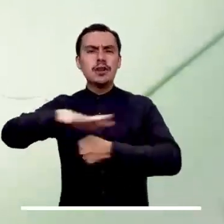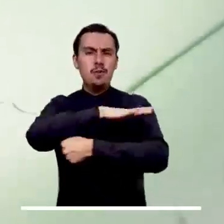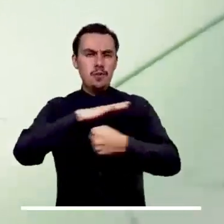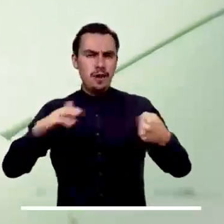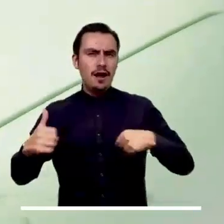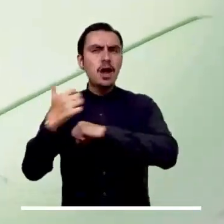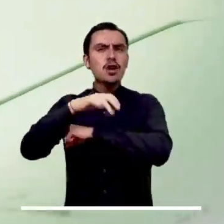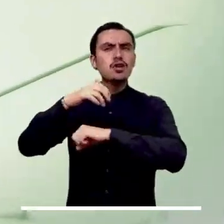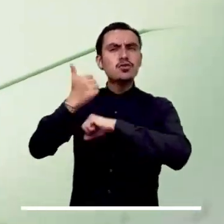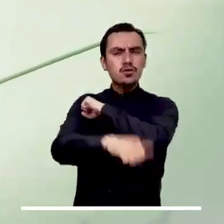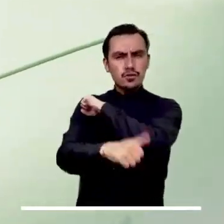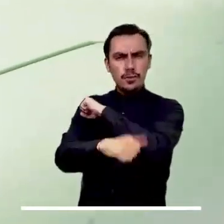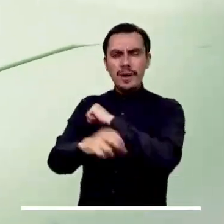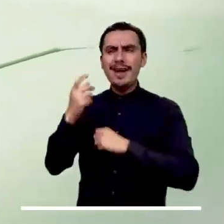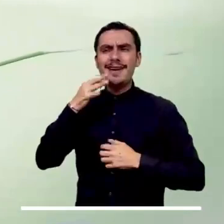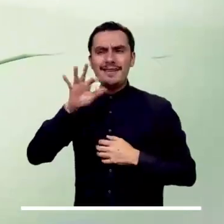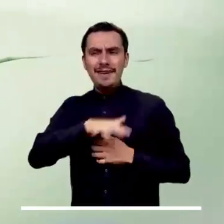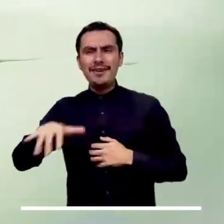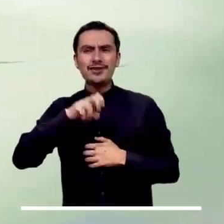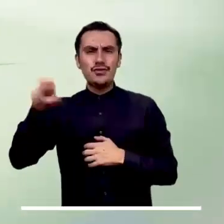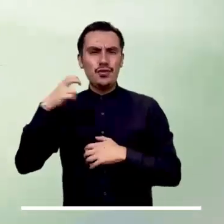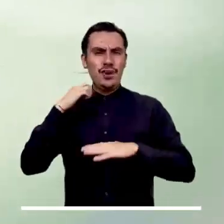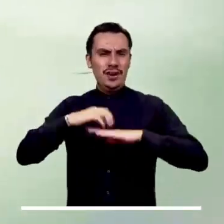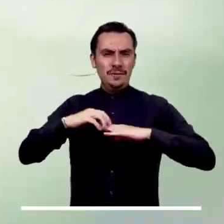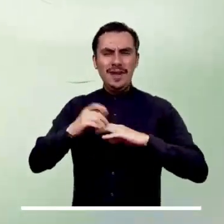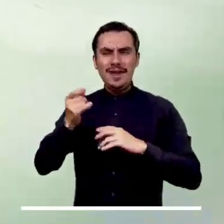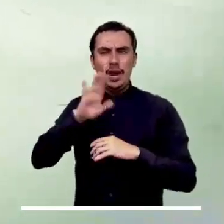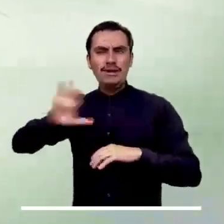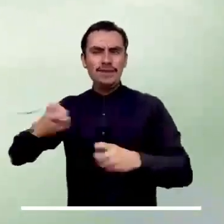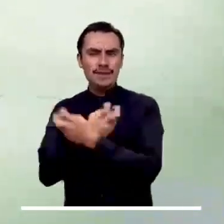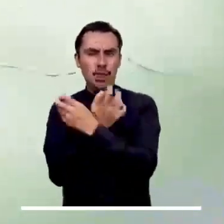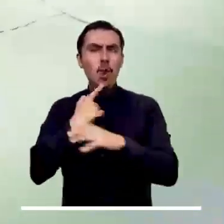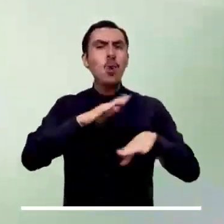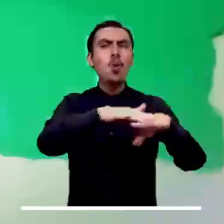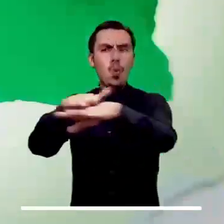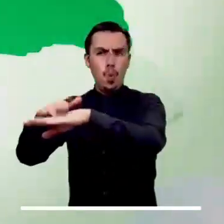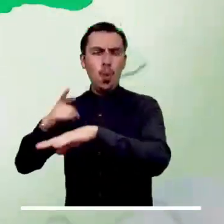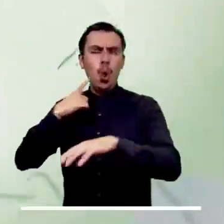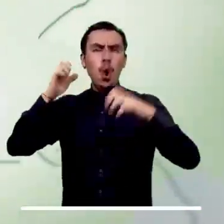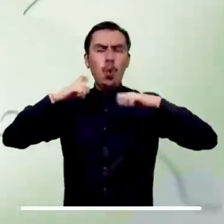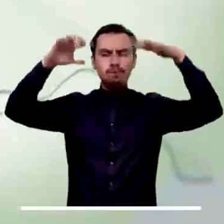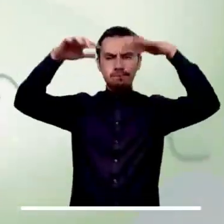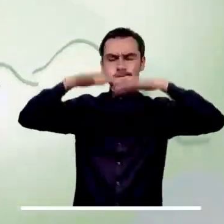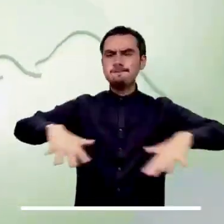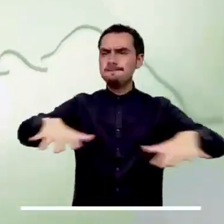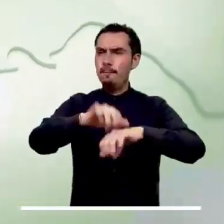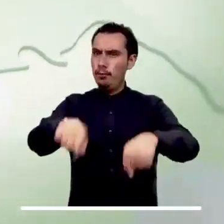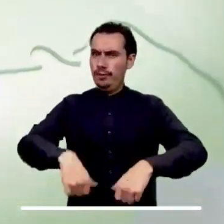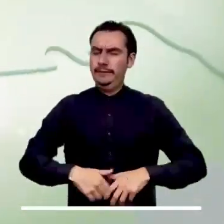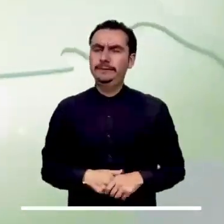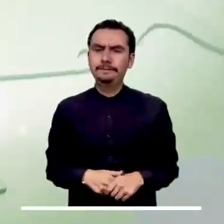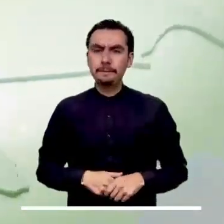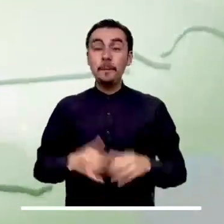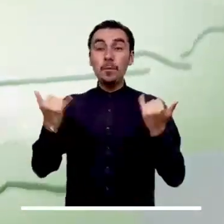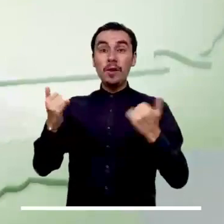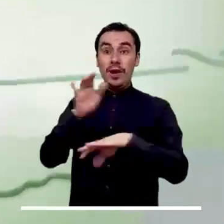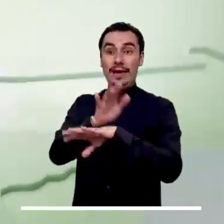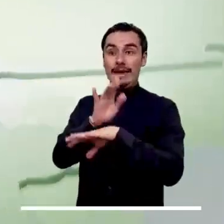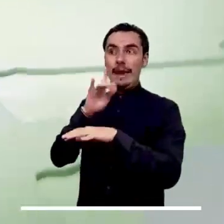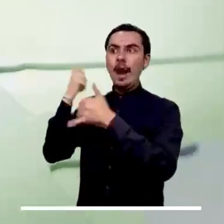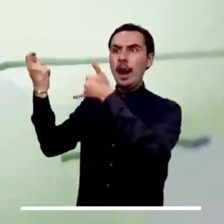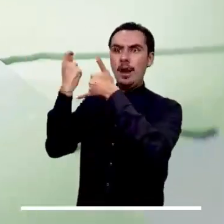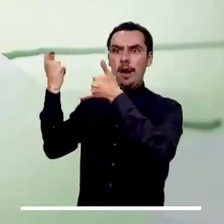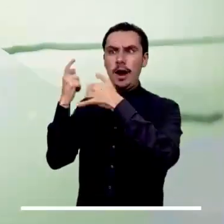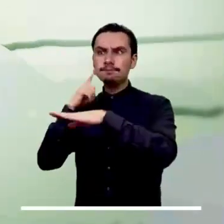Caldas, Antioquia, Cundinamarca y Boyacá. Cielo nublado provocará algunas lluvias en sectores de Casanare,